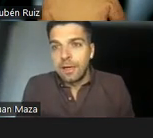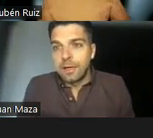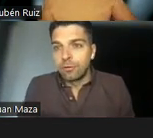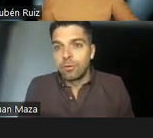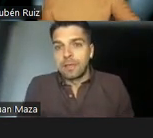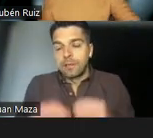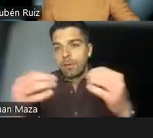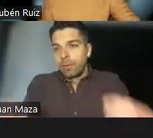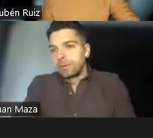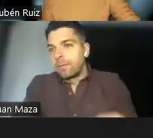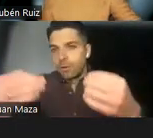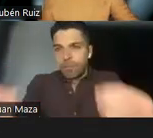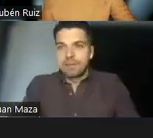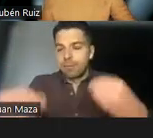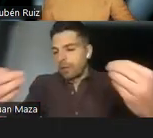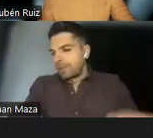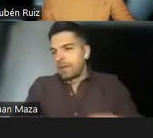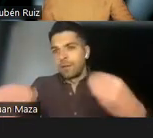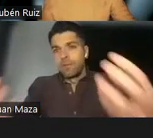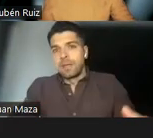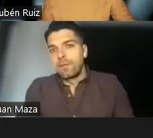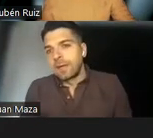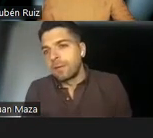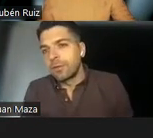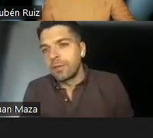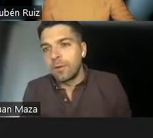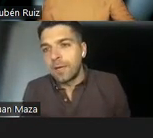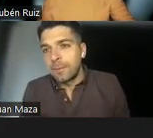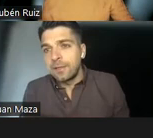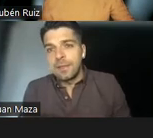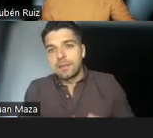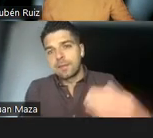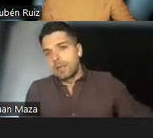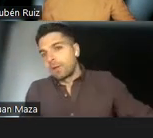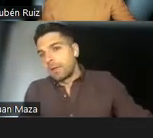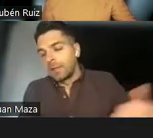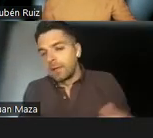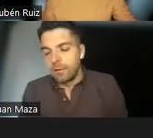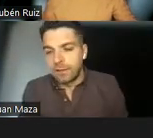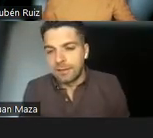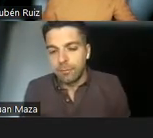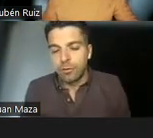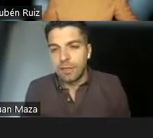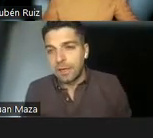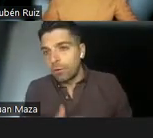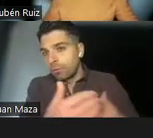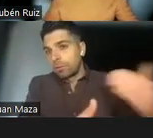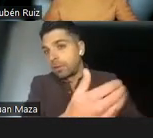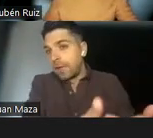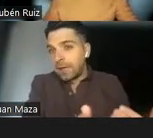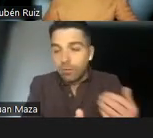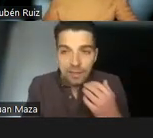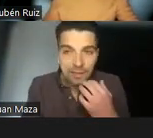vosotros en la consulta. Os preguntamos qué os pasa, por qué ha pasado, en al fin y cabo eso se llama una anamnesis, que es lo que intentamos sacar